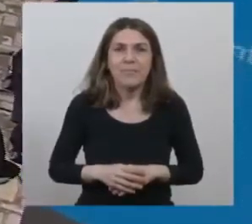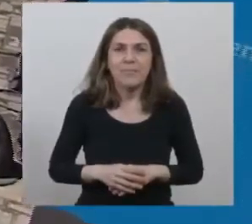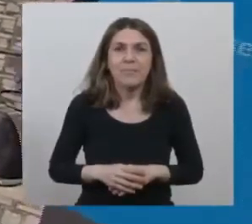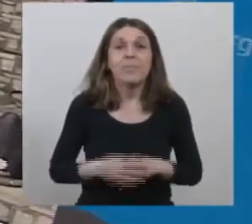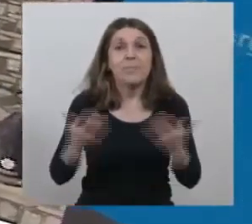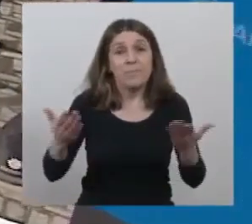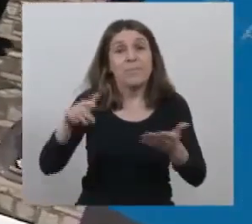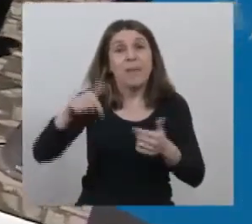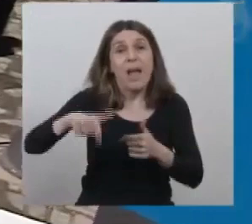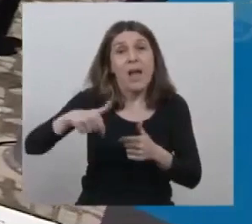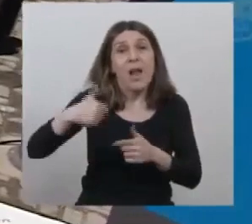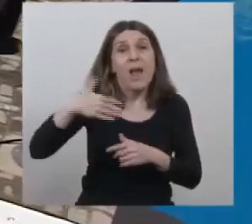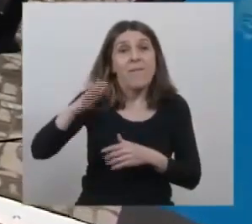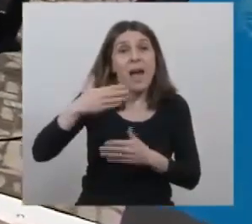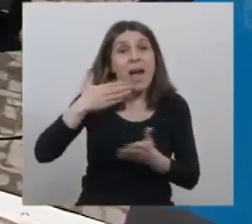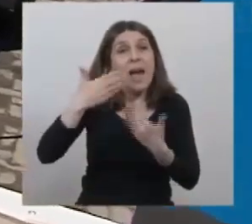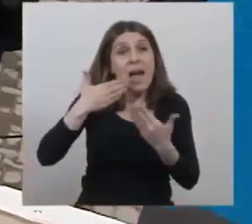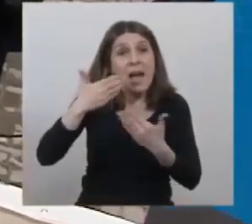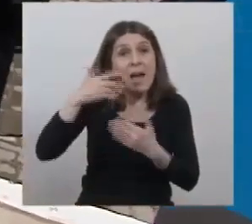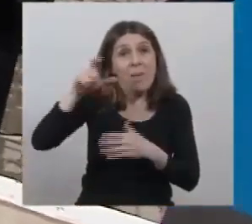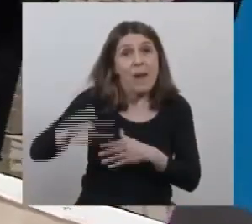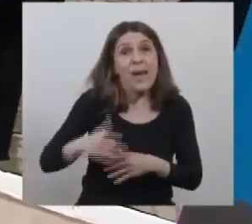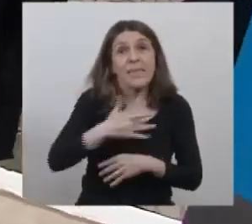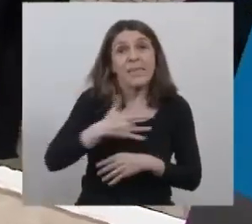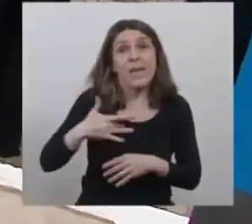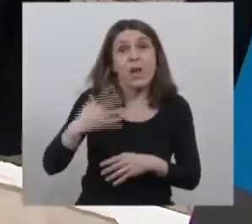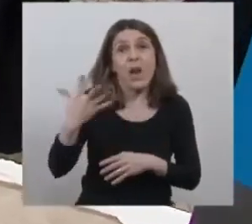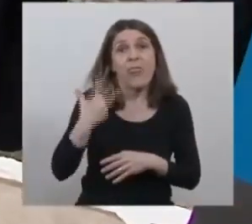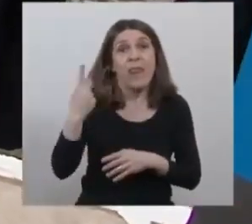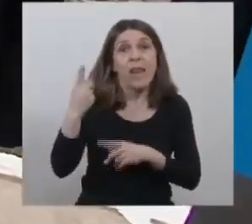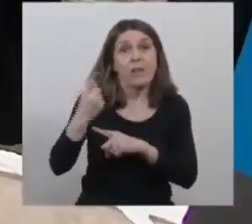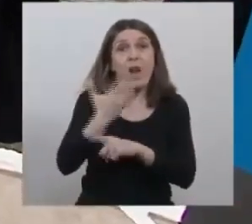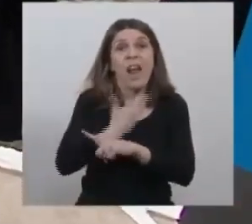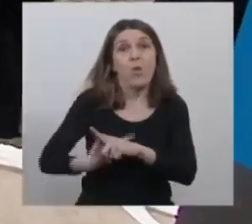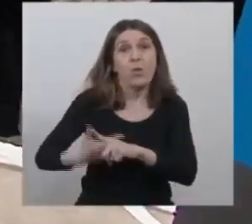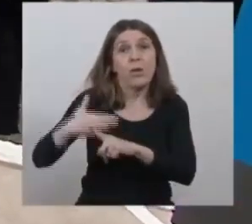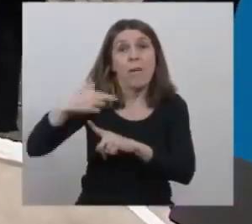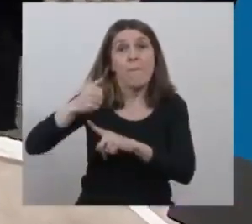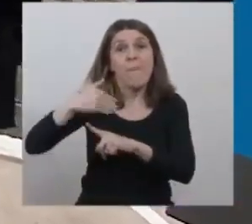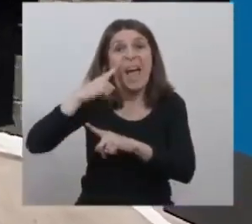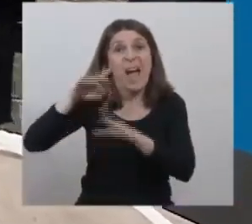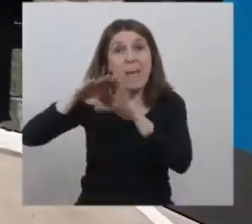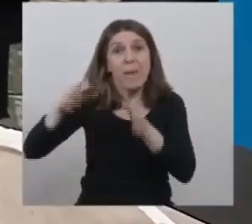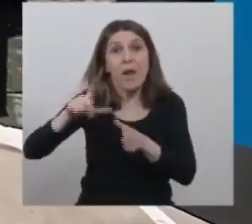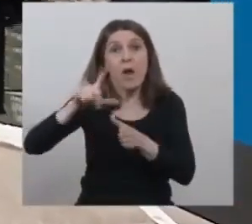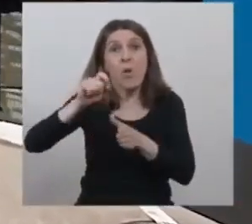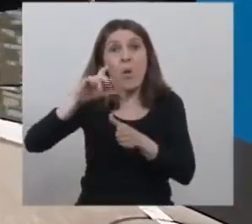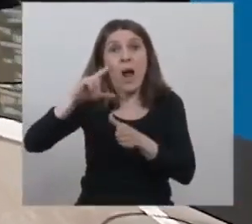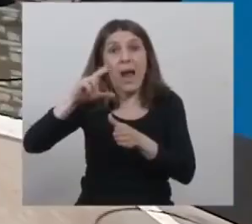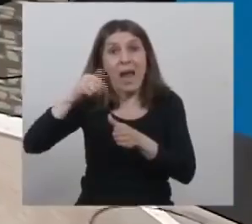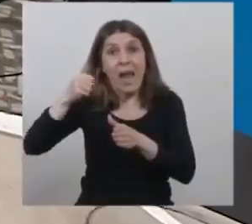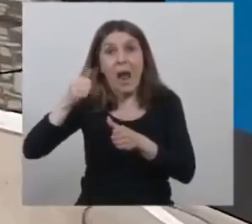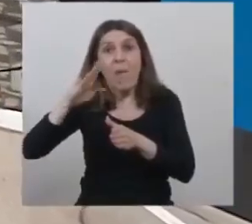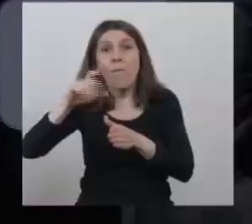Los invitamos ahora a escuchar las palabras de la señora directora ejecutiva de PAMI, Luana Bolnovich.